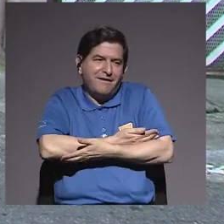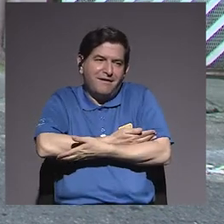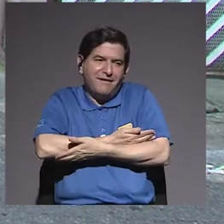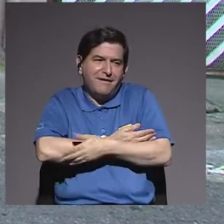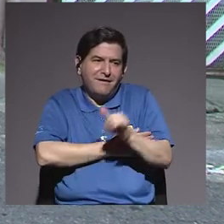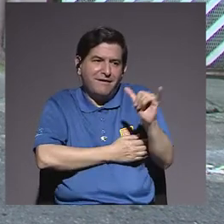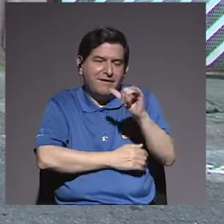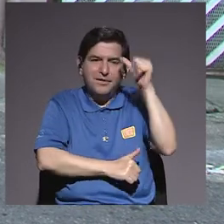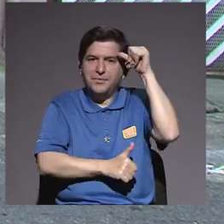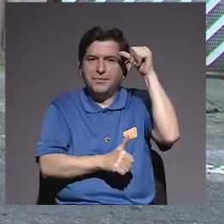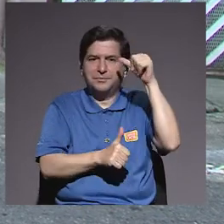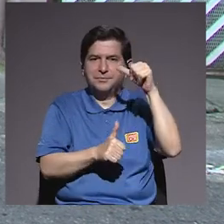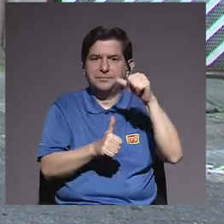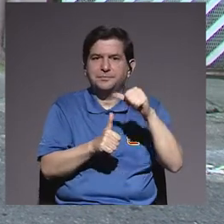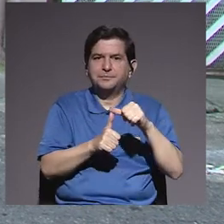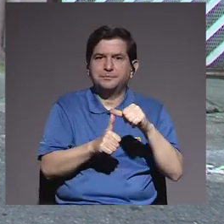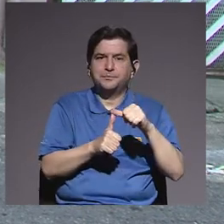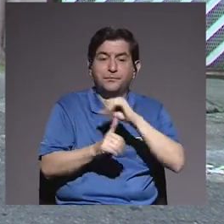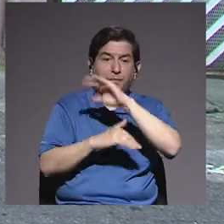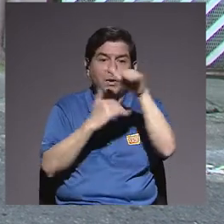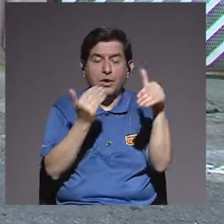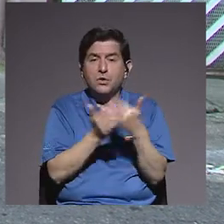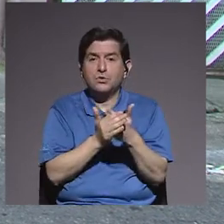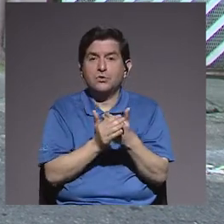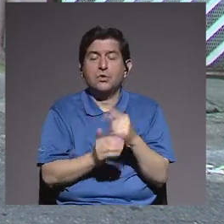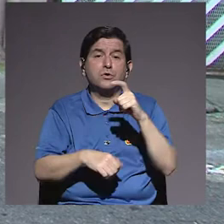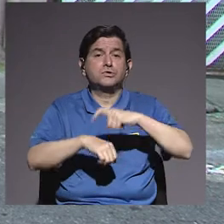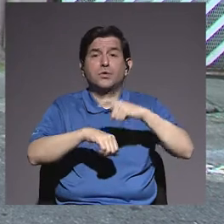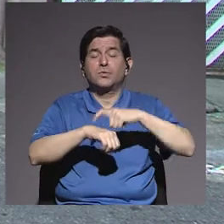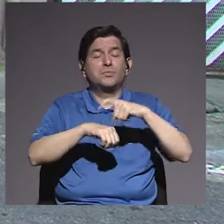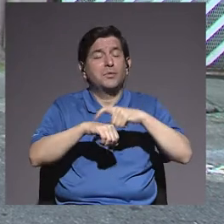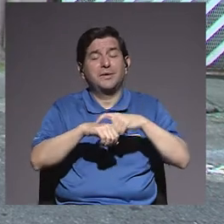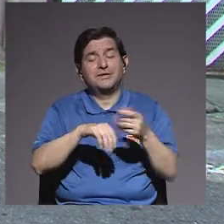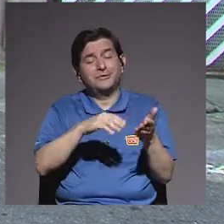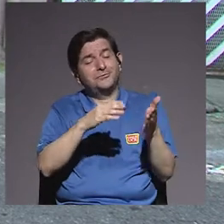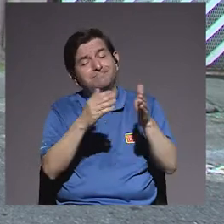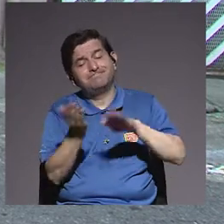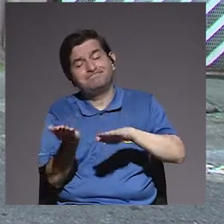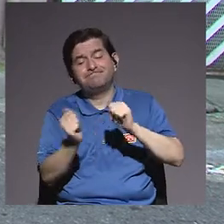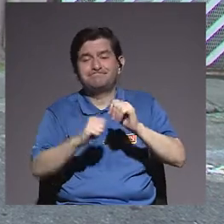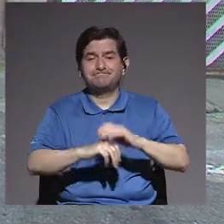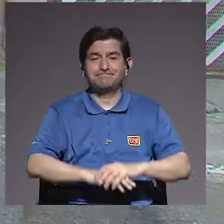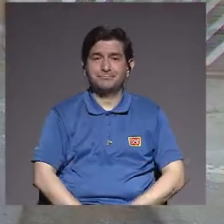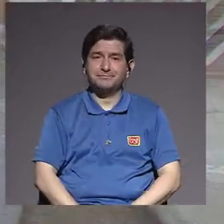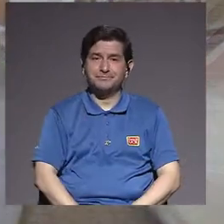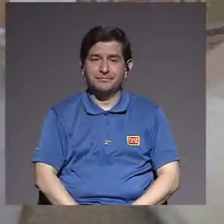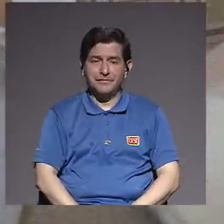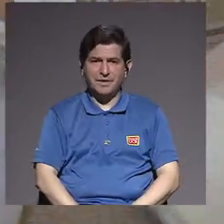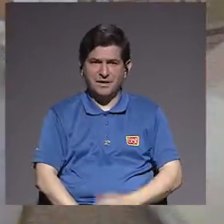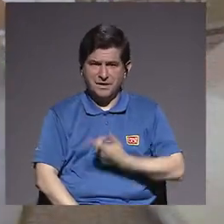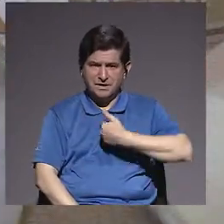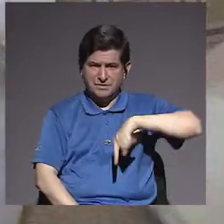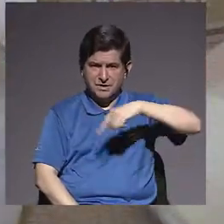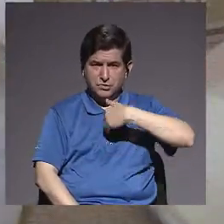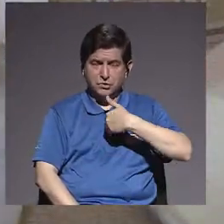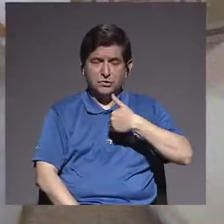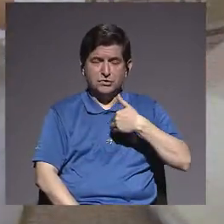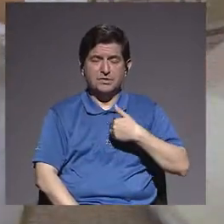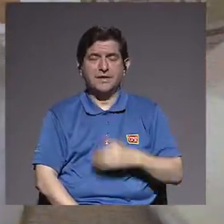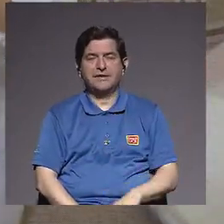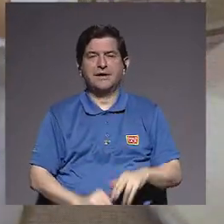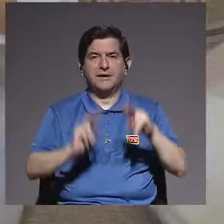tengamos en cuenta ya de que todos partimos en algún momento y que si tenemos la